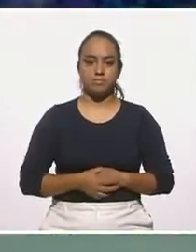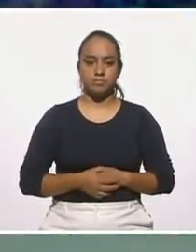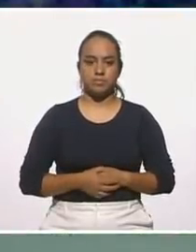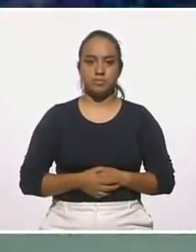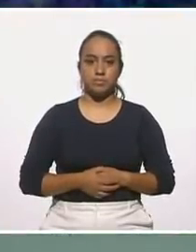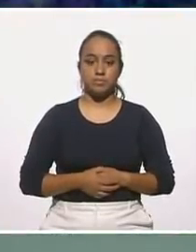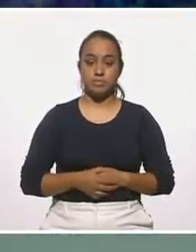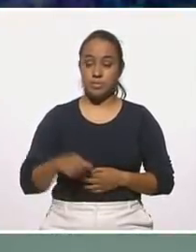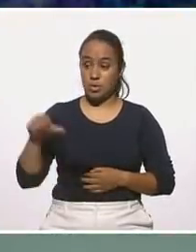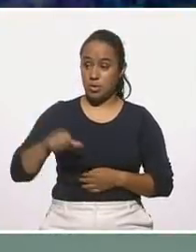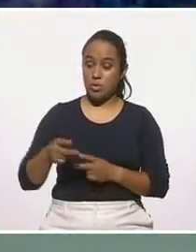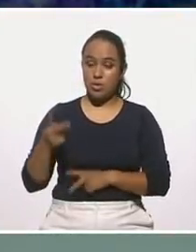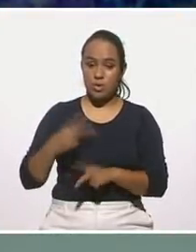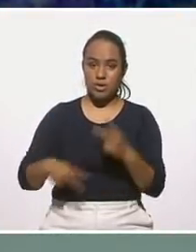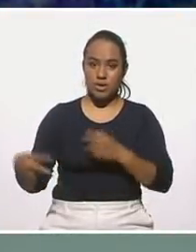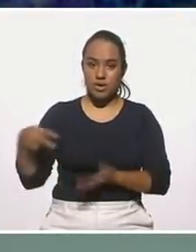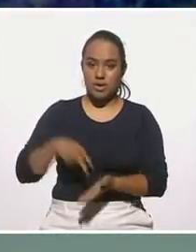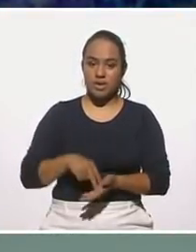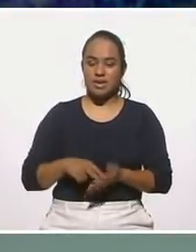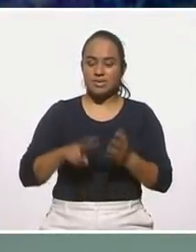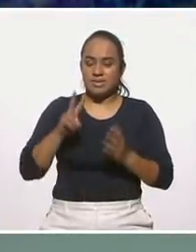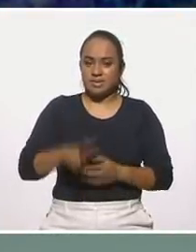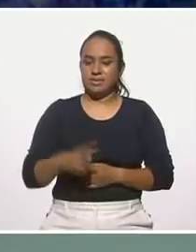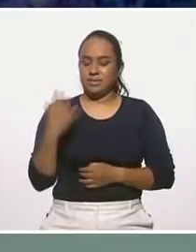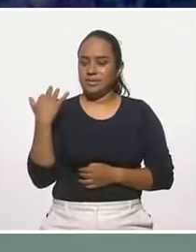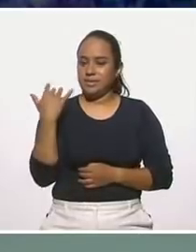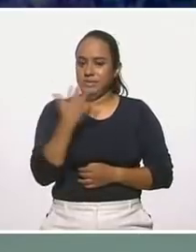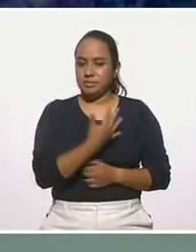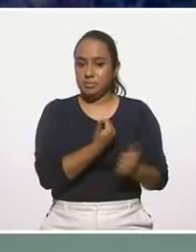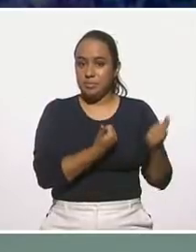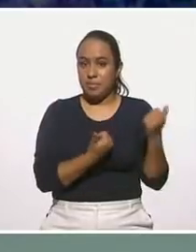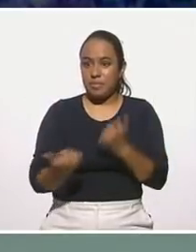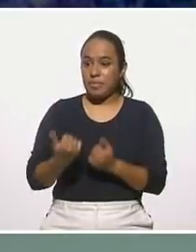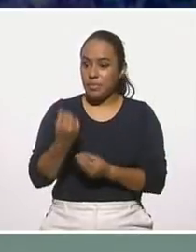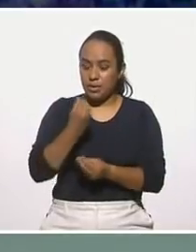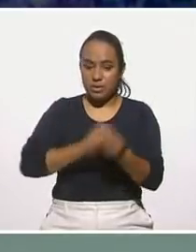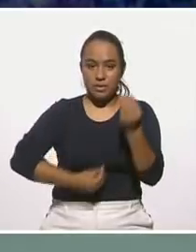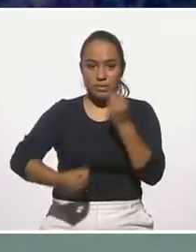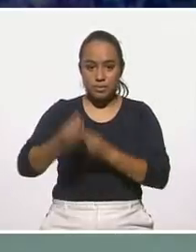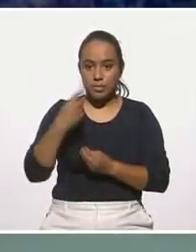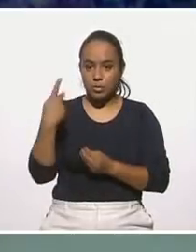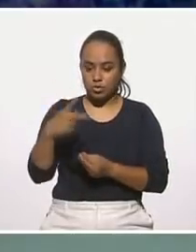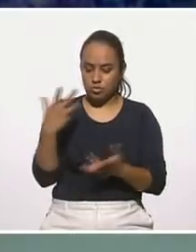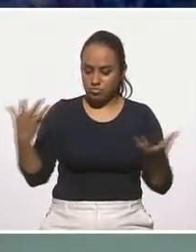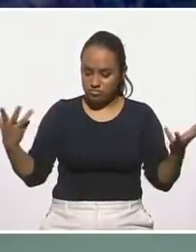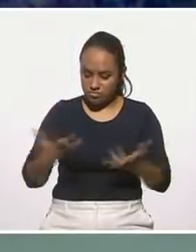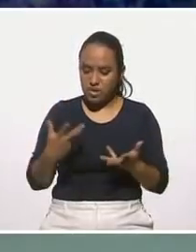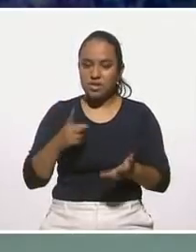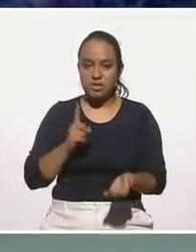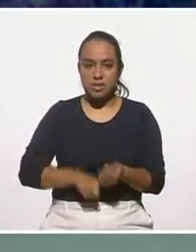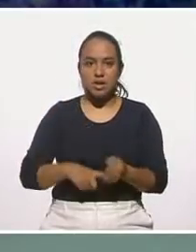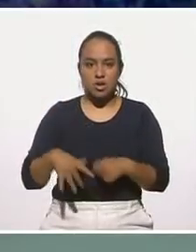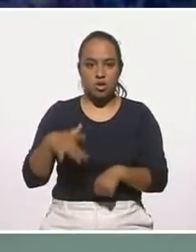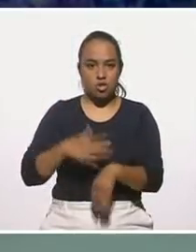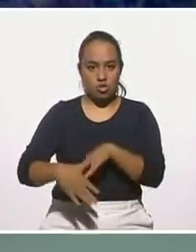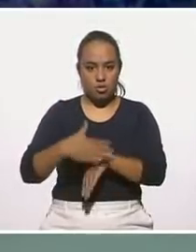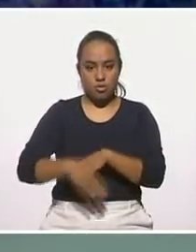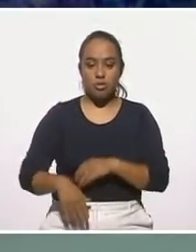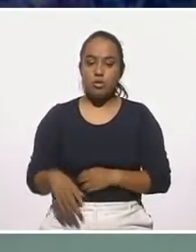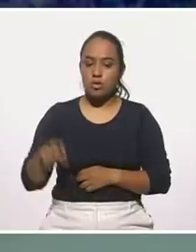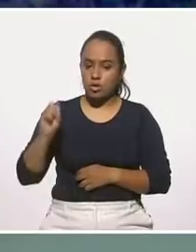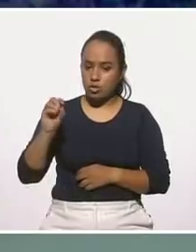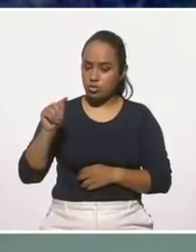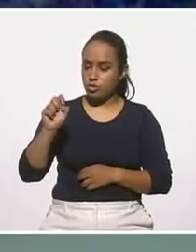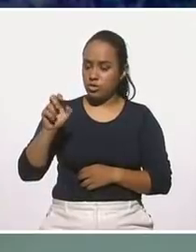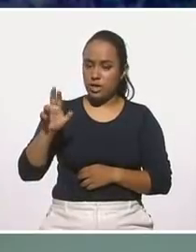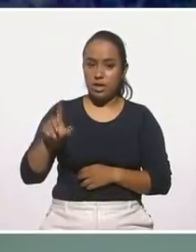Y aquí en el estudio ya nos pusimos exquisitos porque nos trajeron algunos alimentos hechos con nopal. Tenemos a Sotero Bárcenas